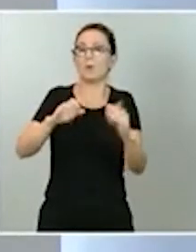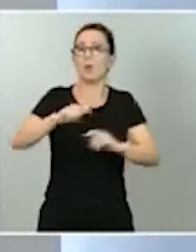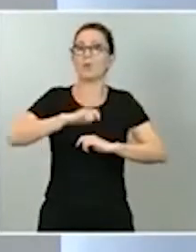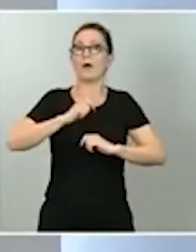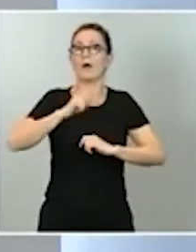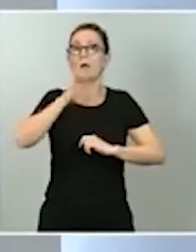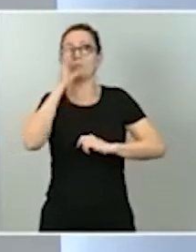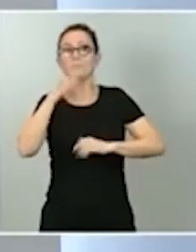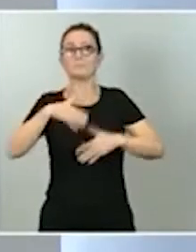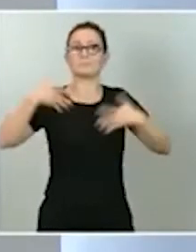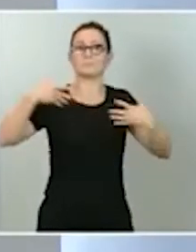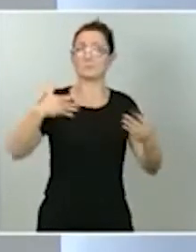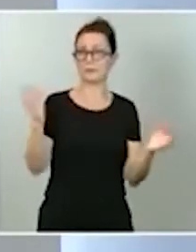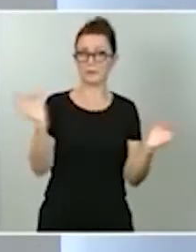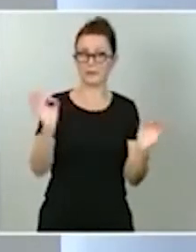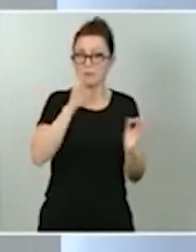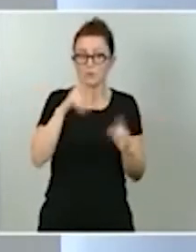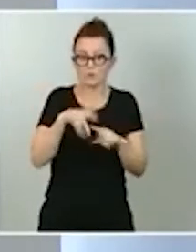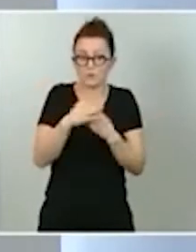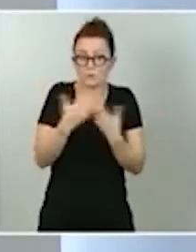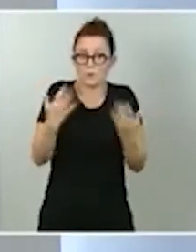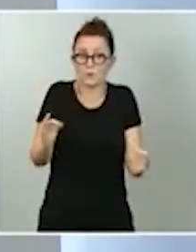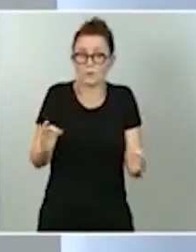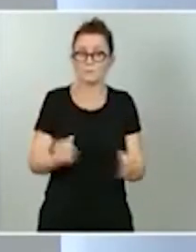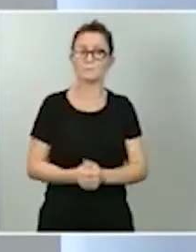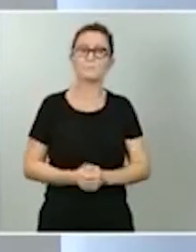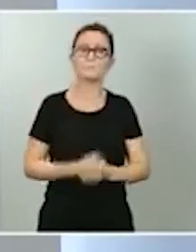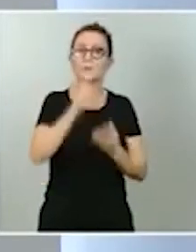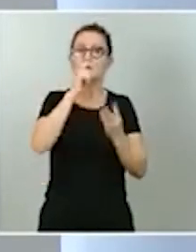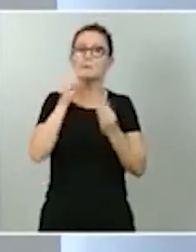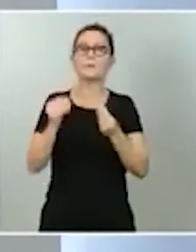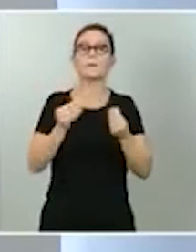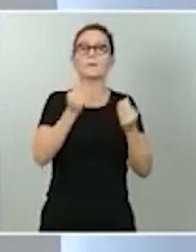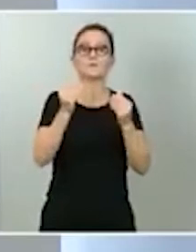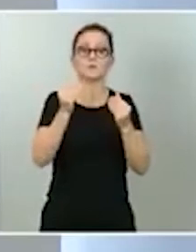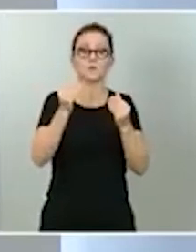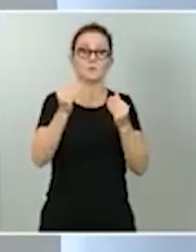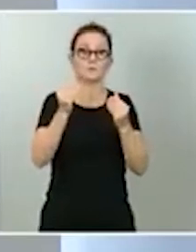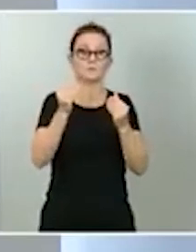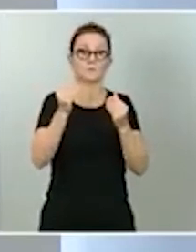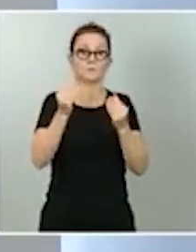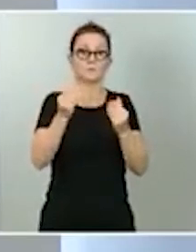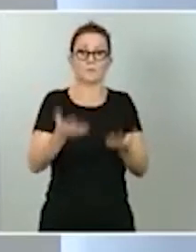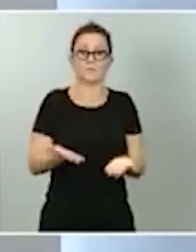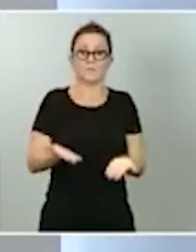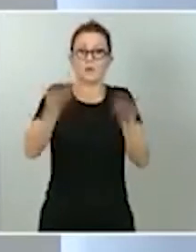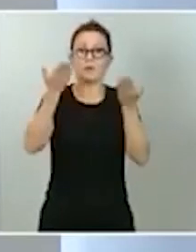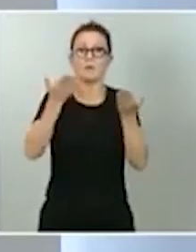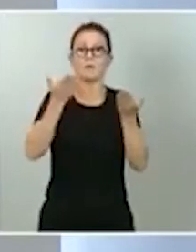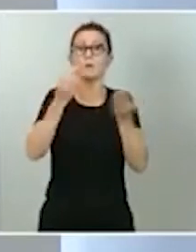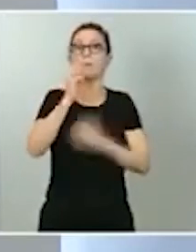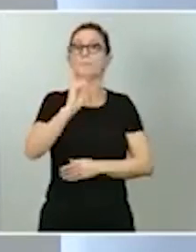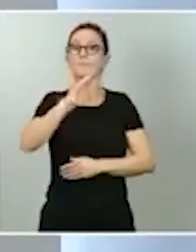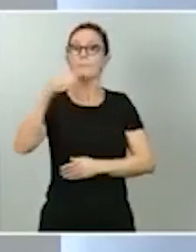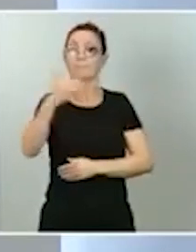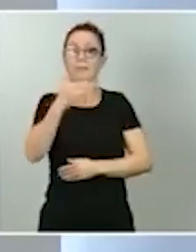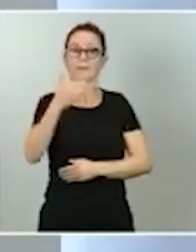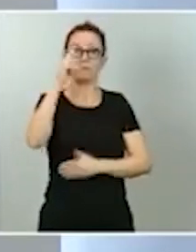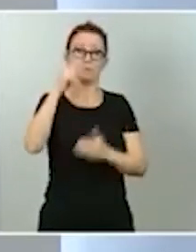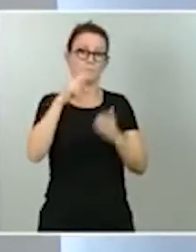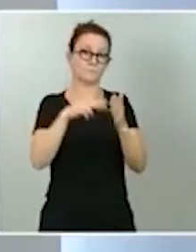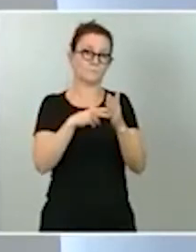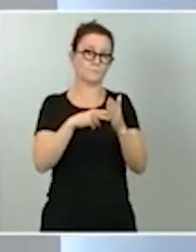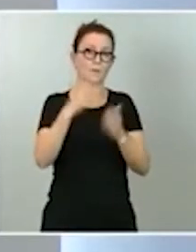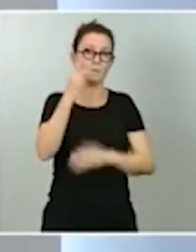Con respecto a las previsiones de inflación, el deflactor del PIB previsto para 2020 está en el 0% y